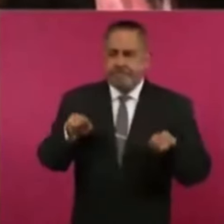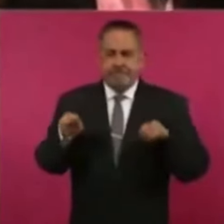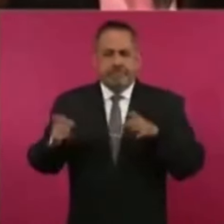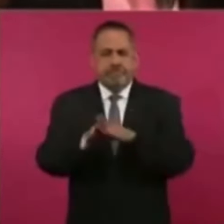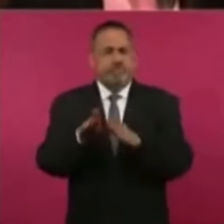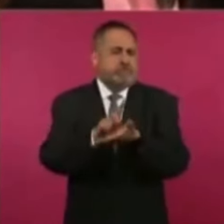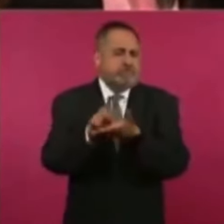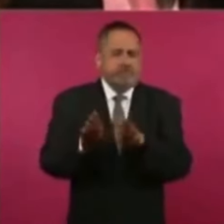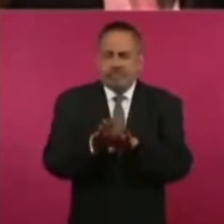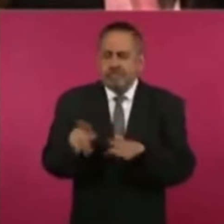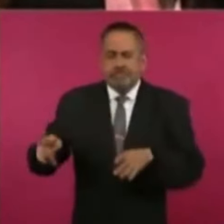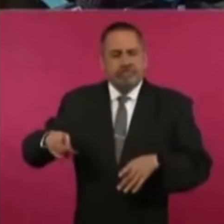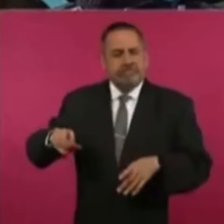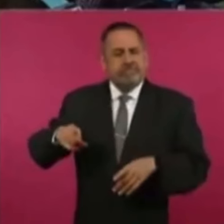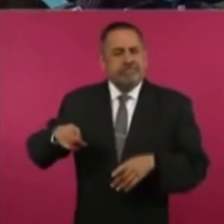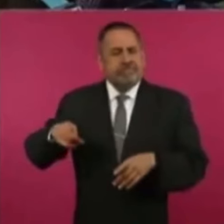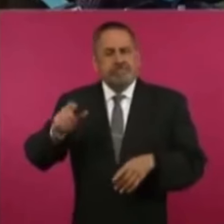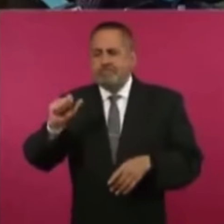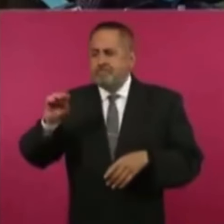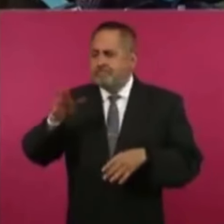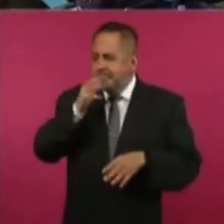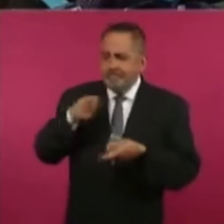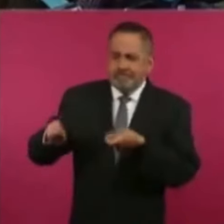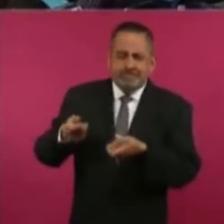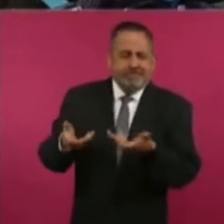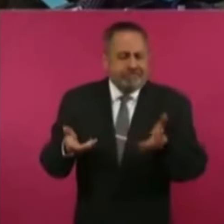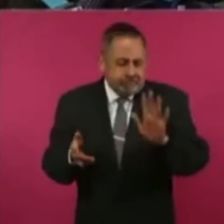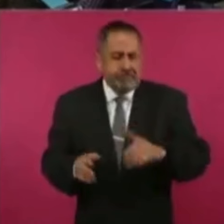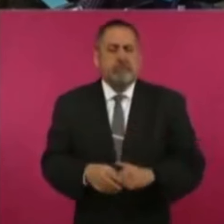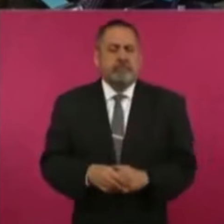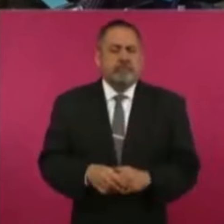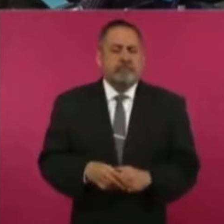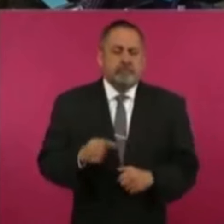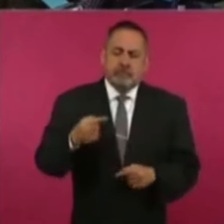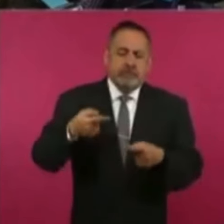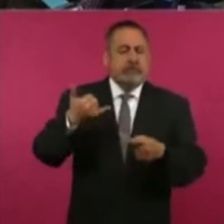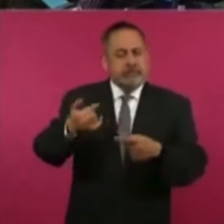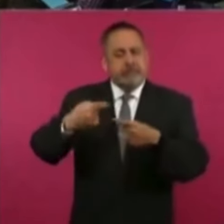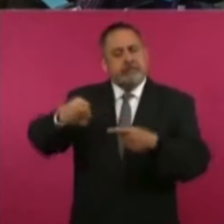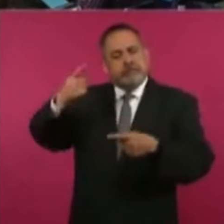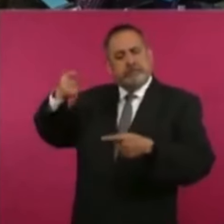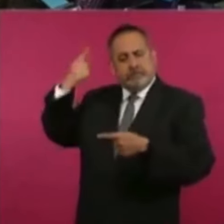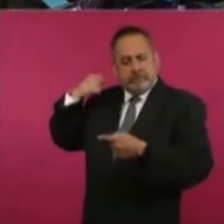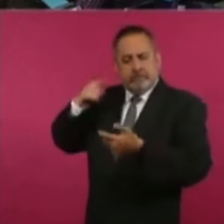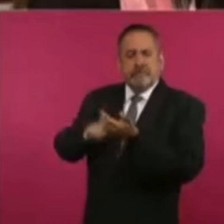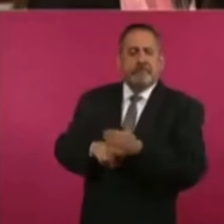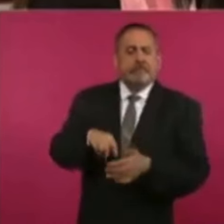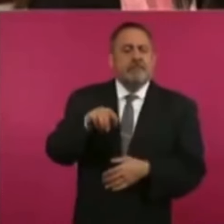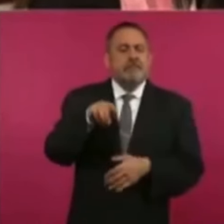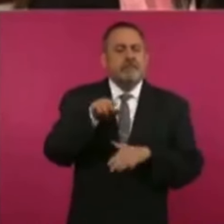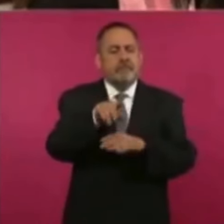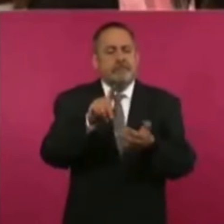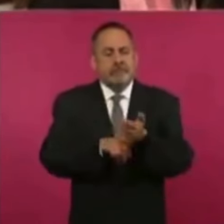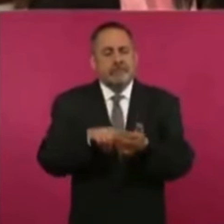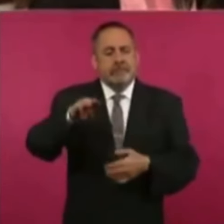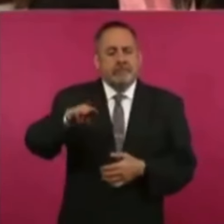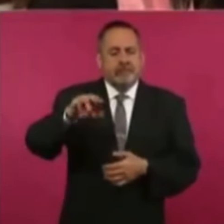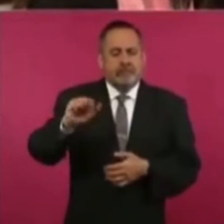controlar el tema de estos cárteles mexicanos. Y aparte, varias semanas antes el tema de lo del mayo, que había sido